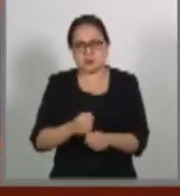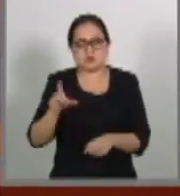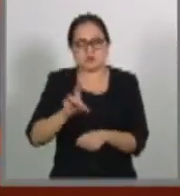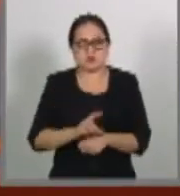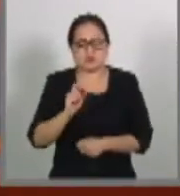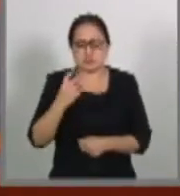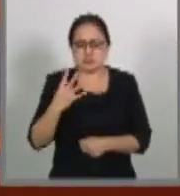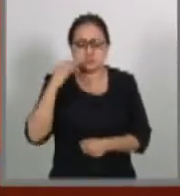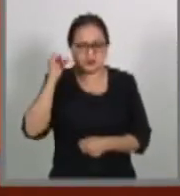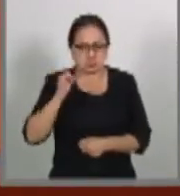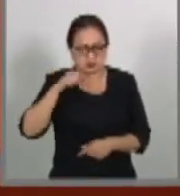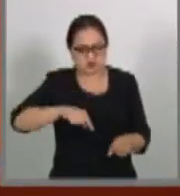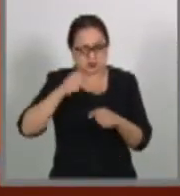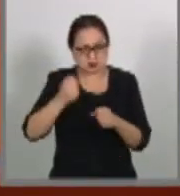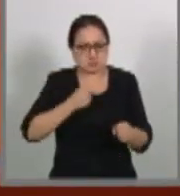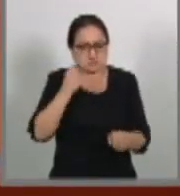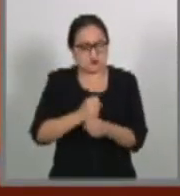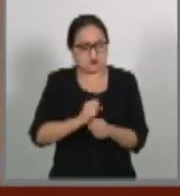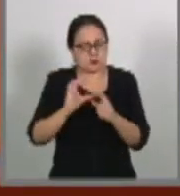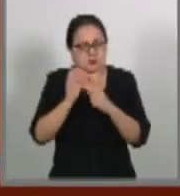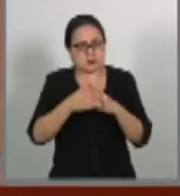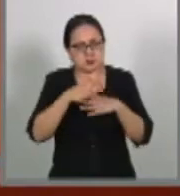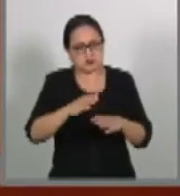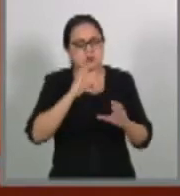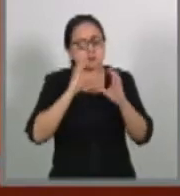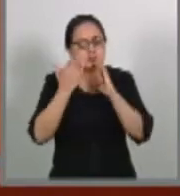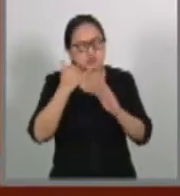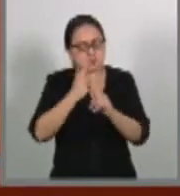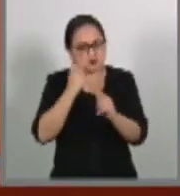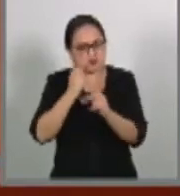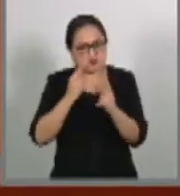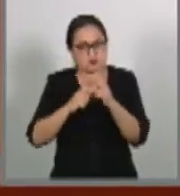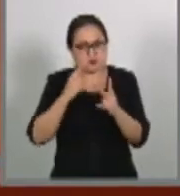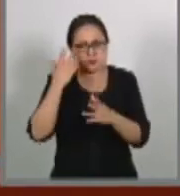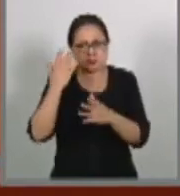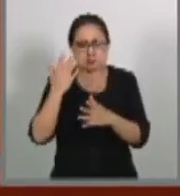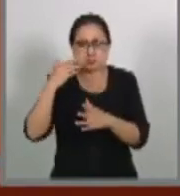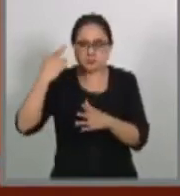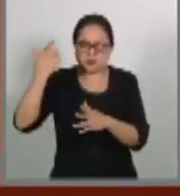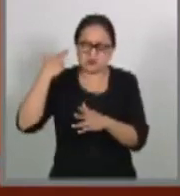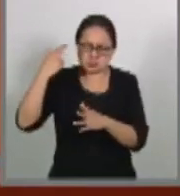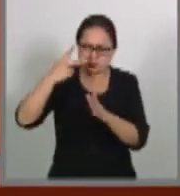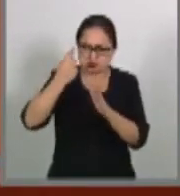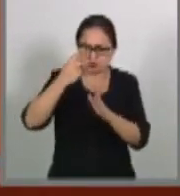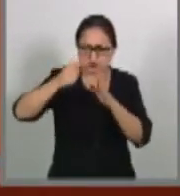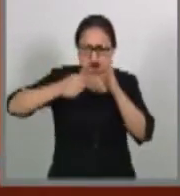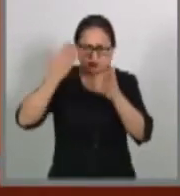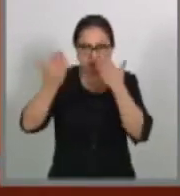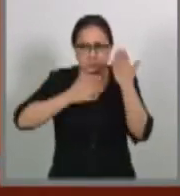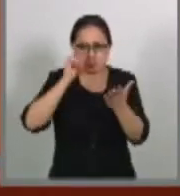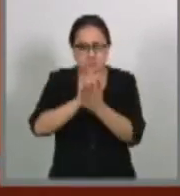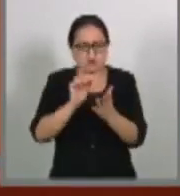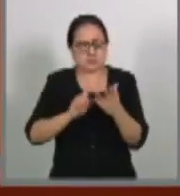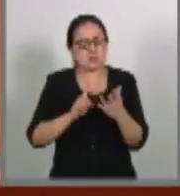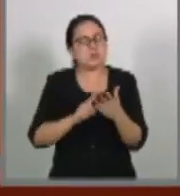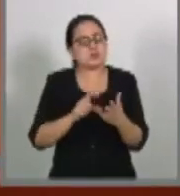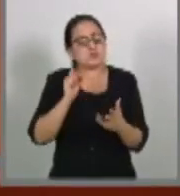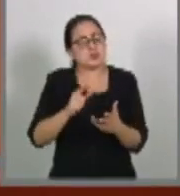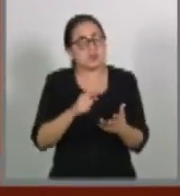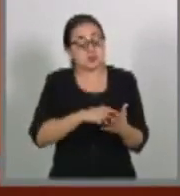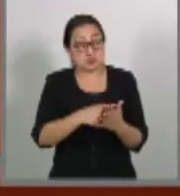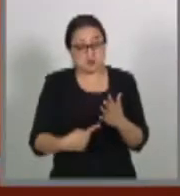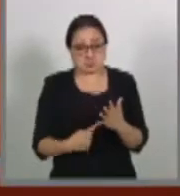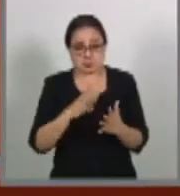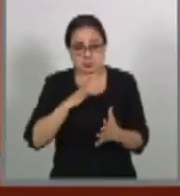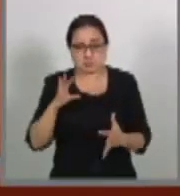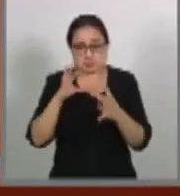abril del presente año, las Comisiones Unidas de Comunicaciones y Transportes de Radio, Televisión y Cinematografía y de Estudios Legislativos se reunieron